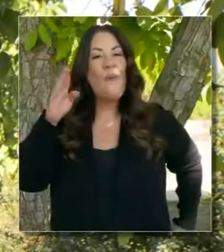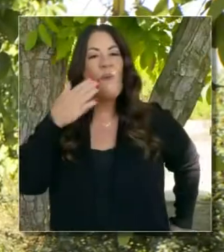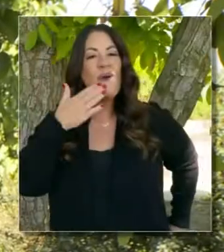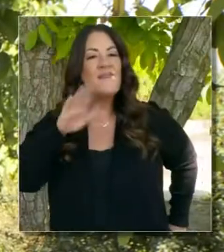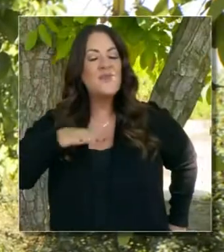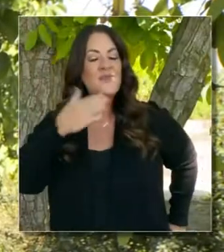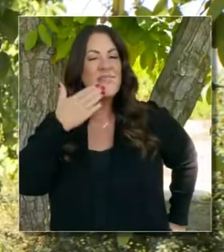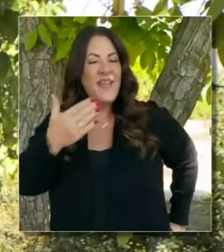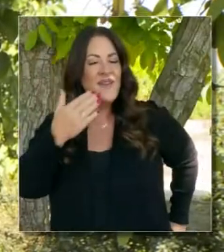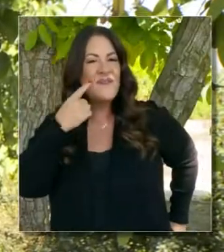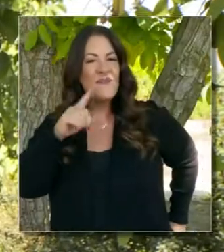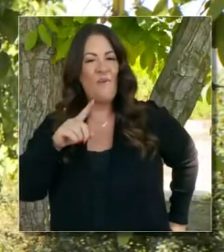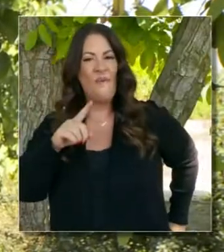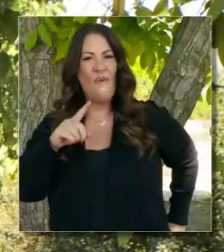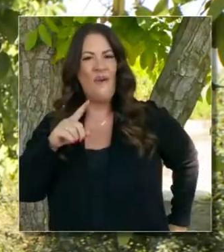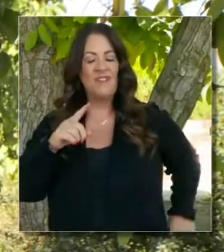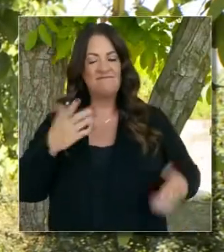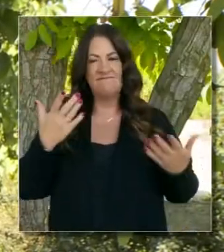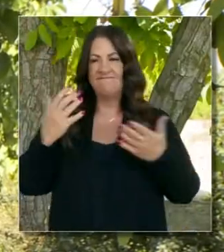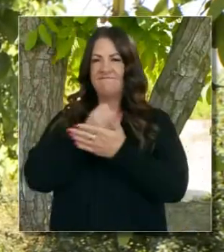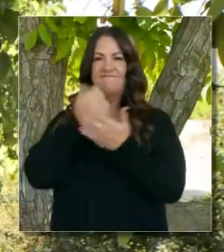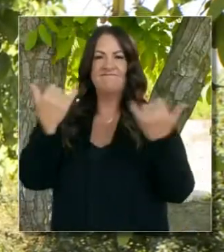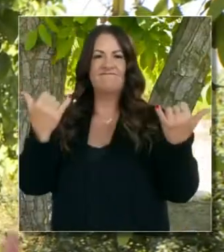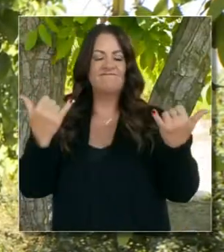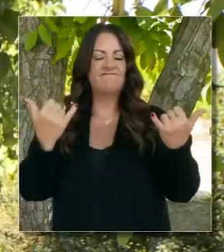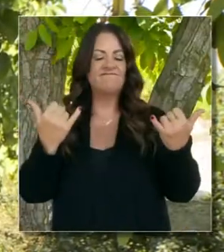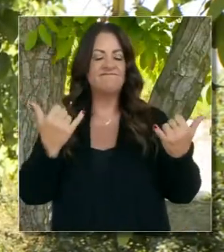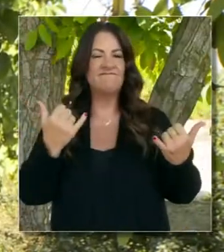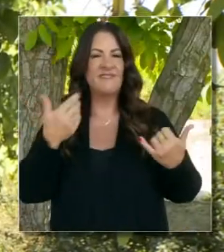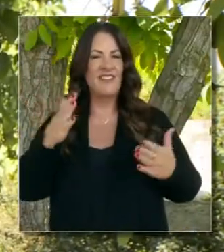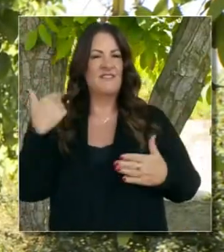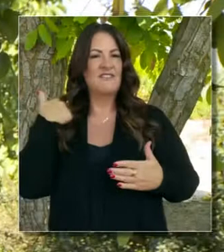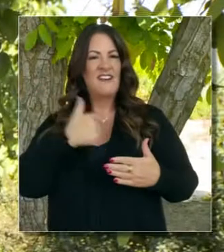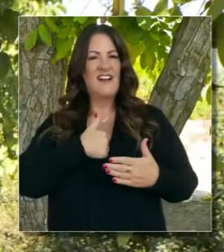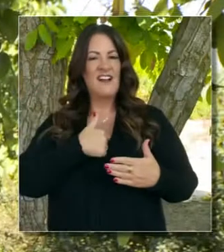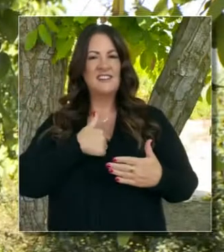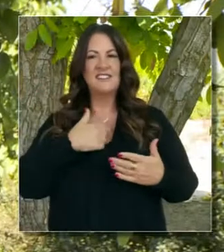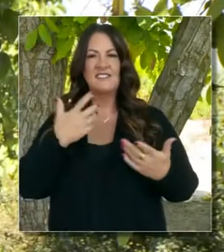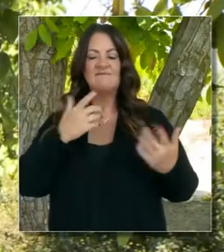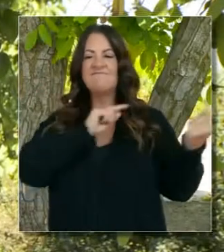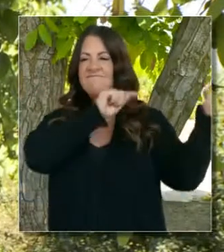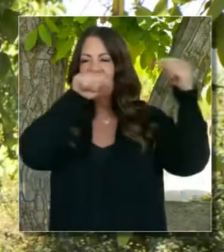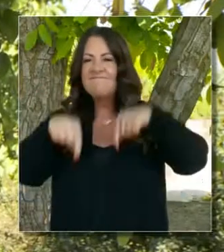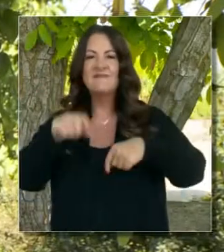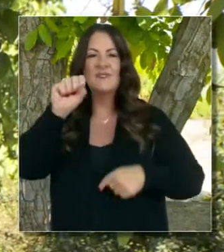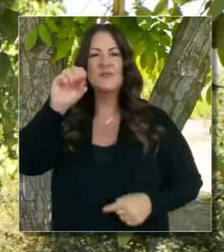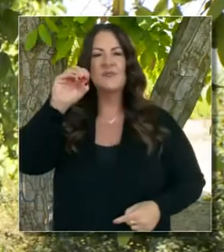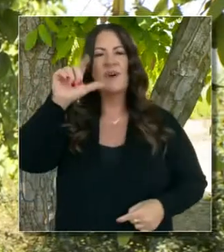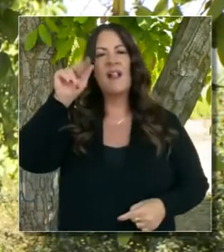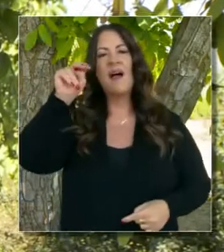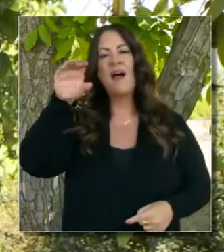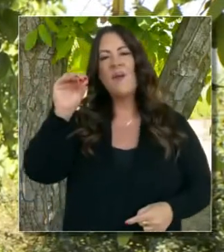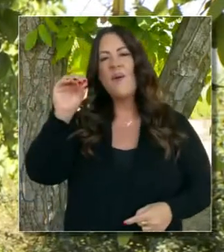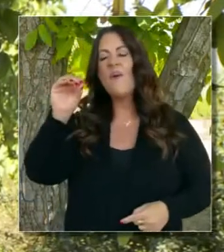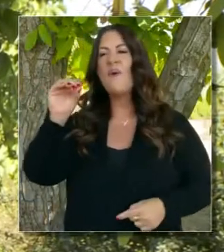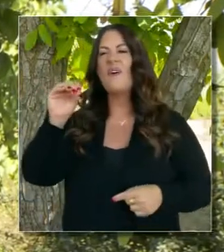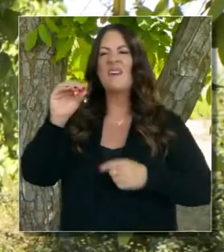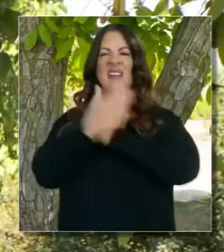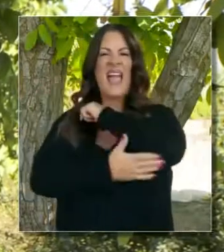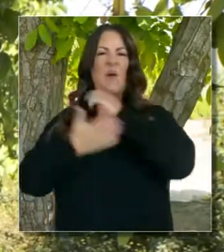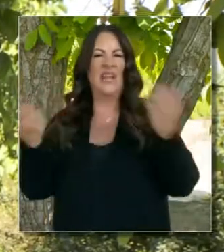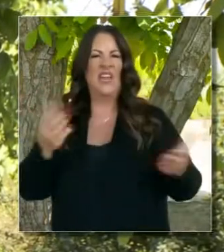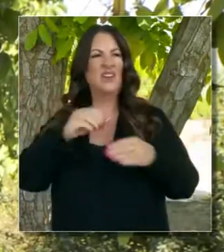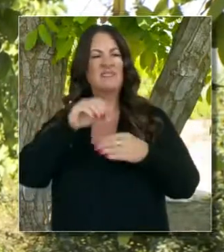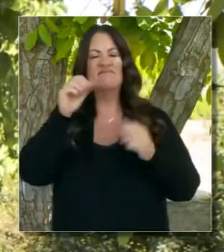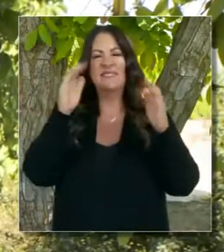Buenas tardes a todos y muchísimas gracias por la oportunidad de permitirnos estar aquí en el Condado